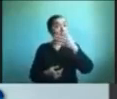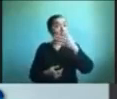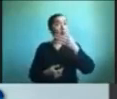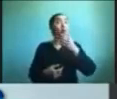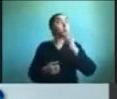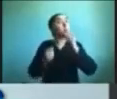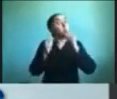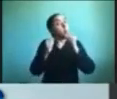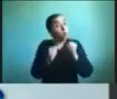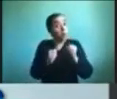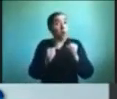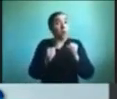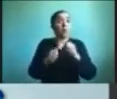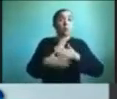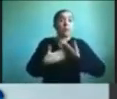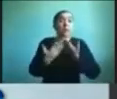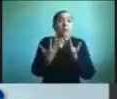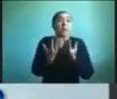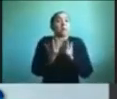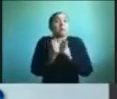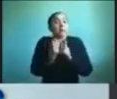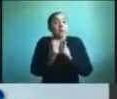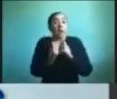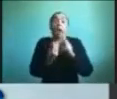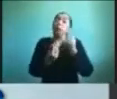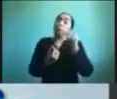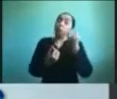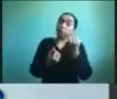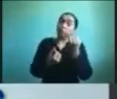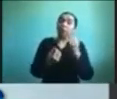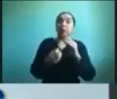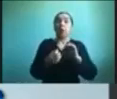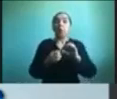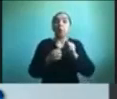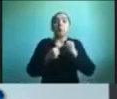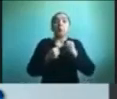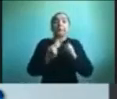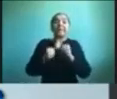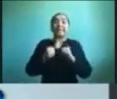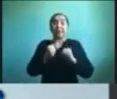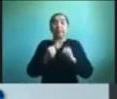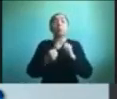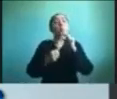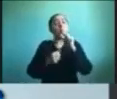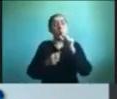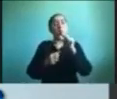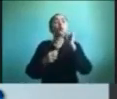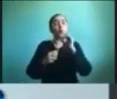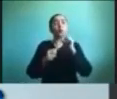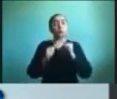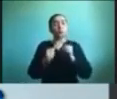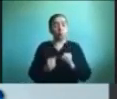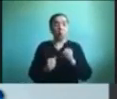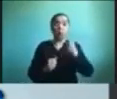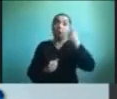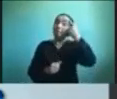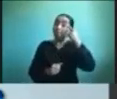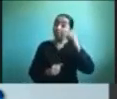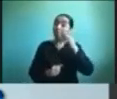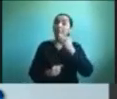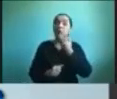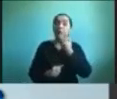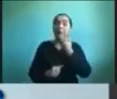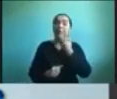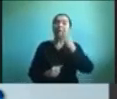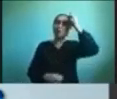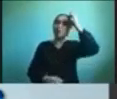que podemos sentir un poco de ansiedad o un poco de nervio pero que también sabemos que esto va a ser una situación que va